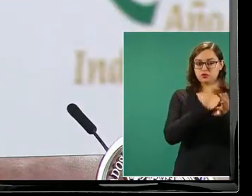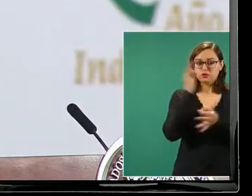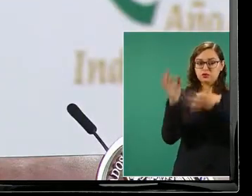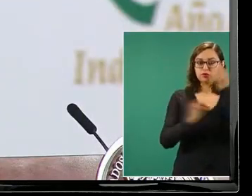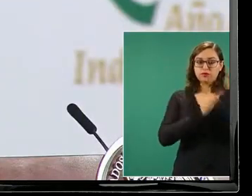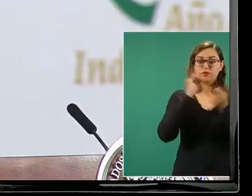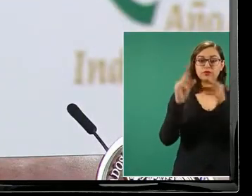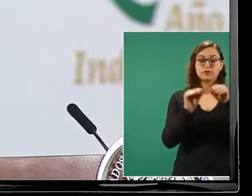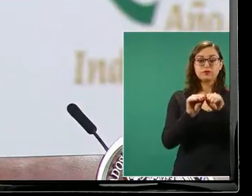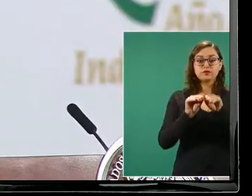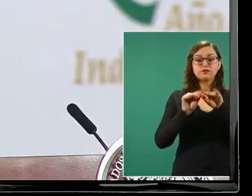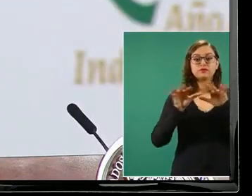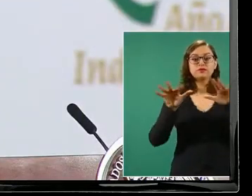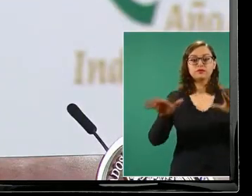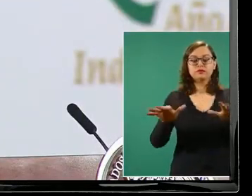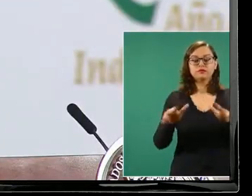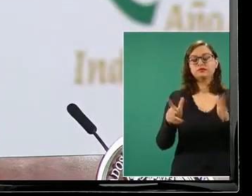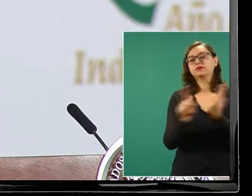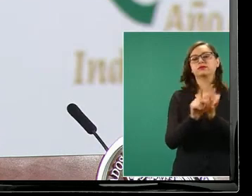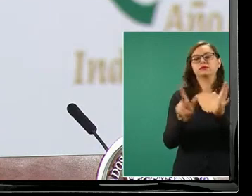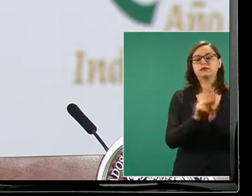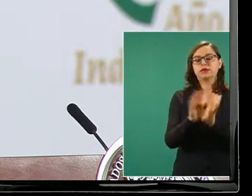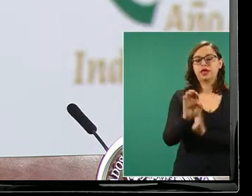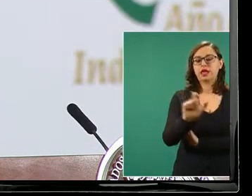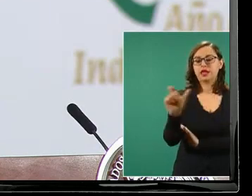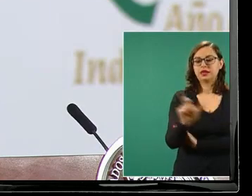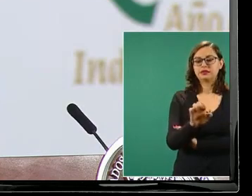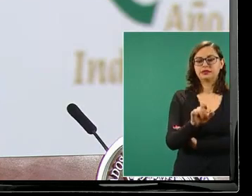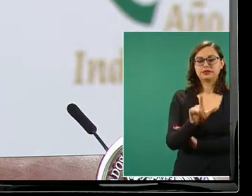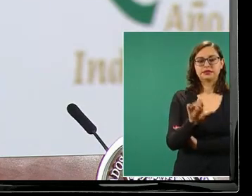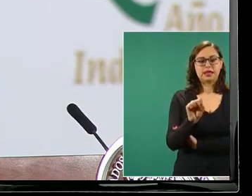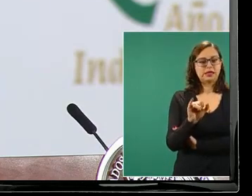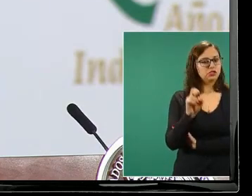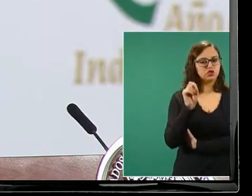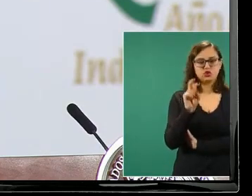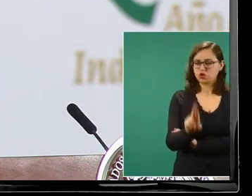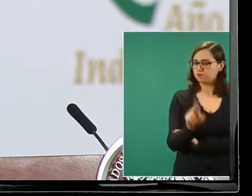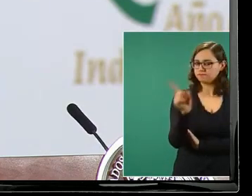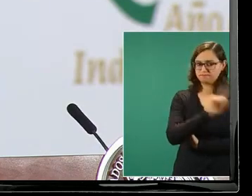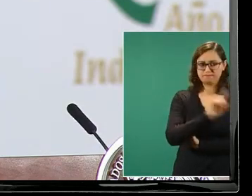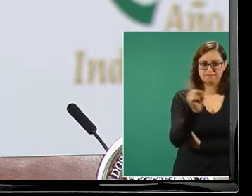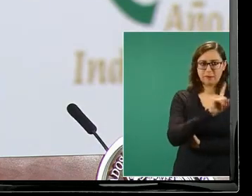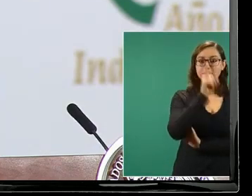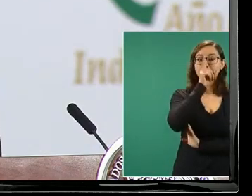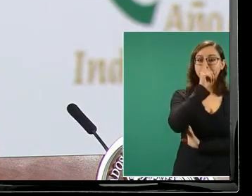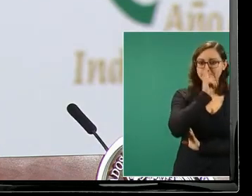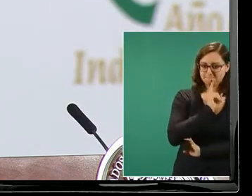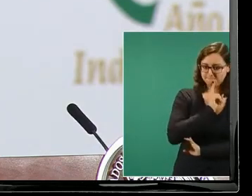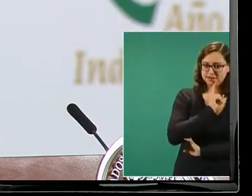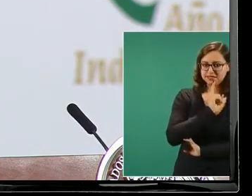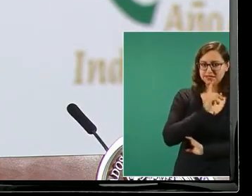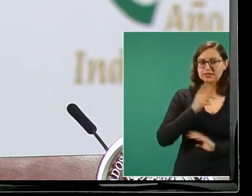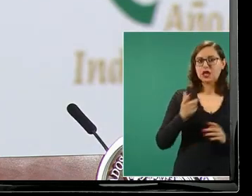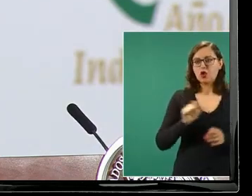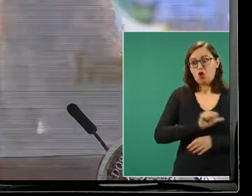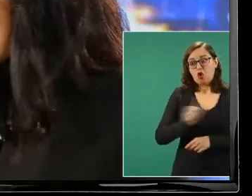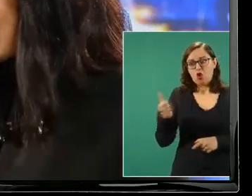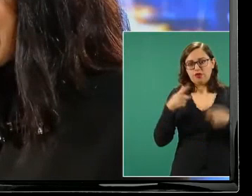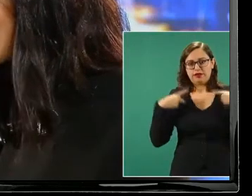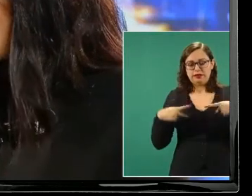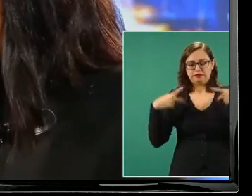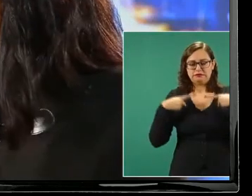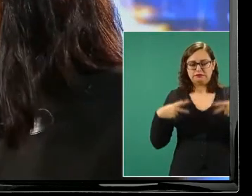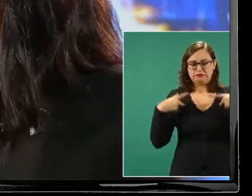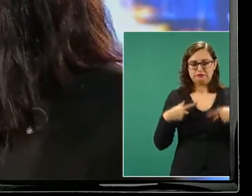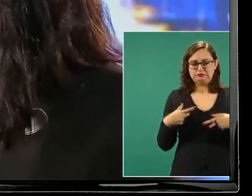la identidad del periódico Excelsior un mensaje con fotos reportaba que supuestamente había estallado tres